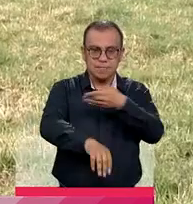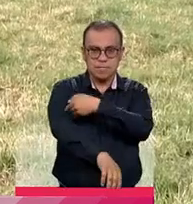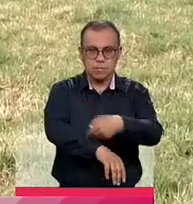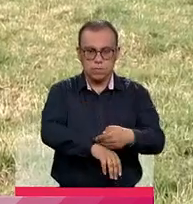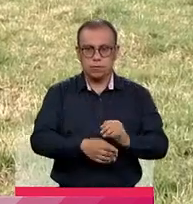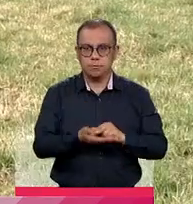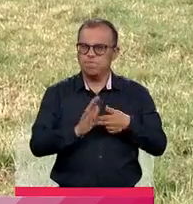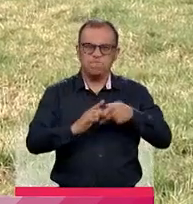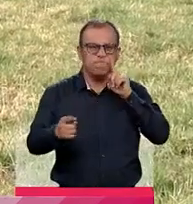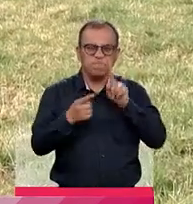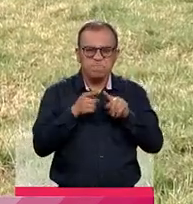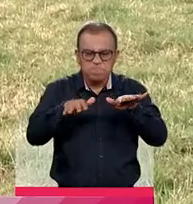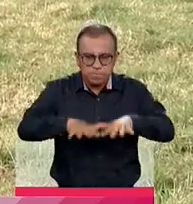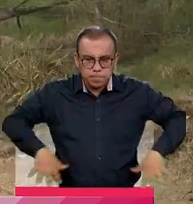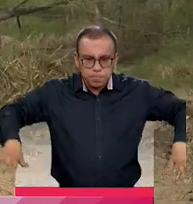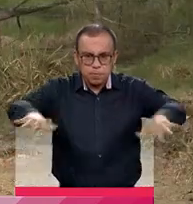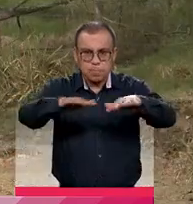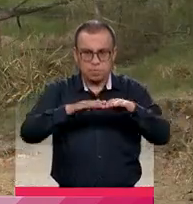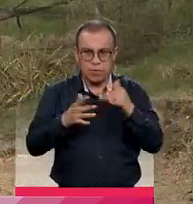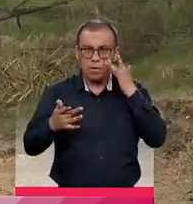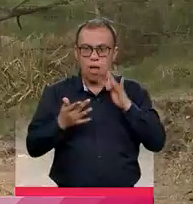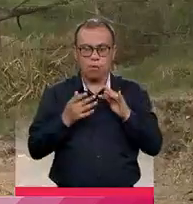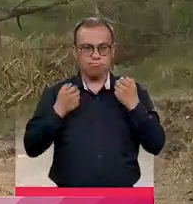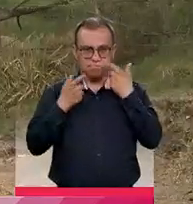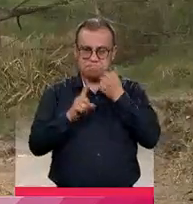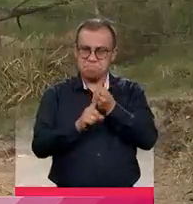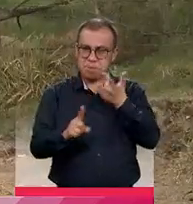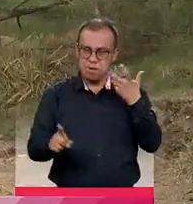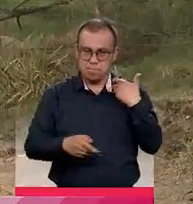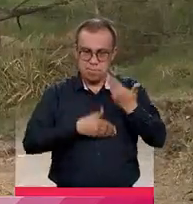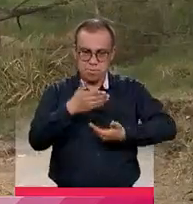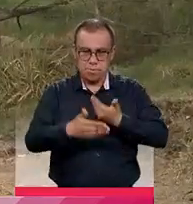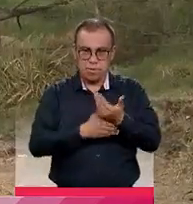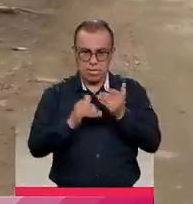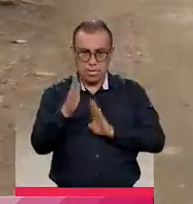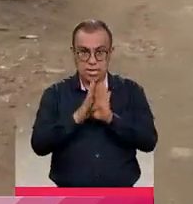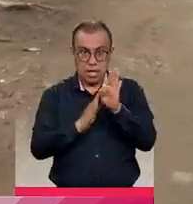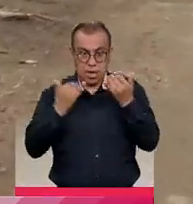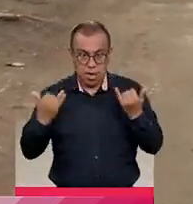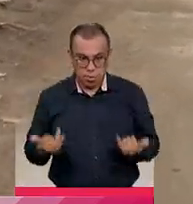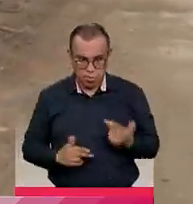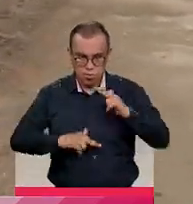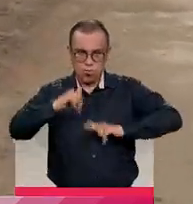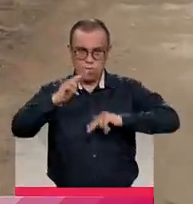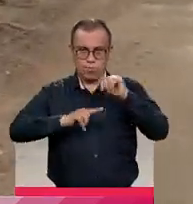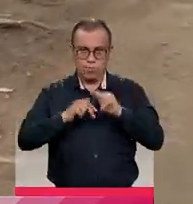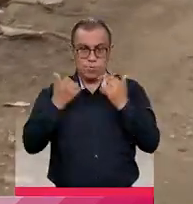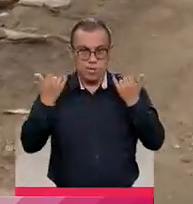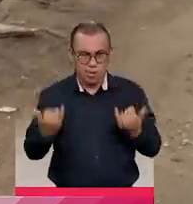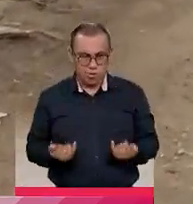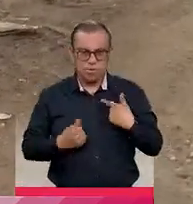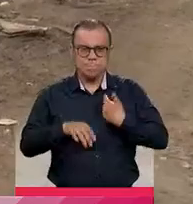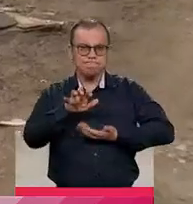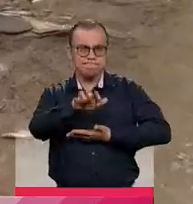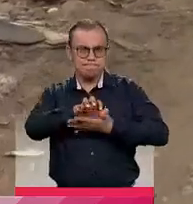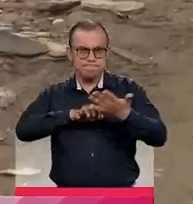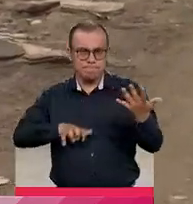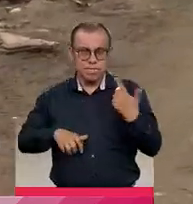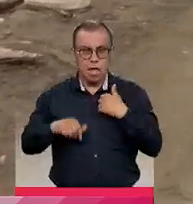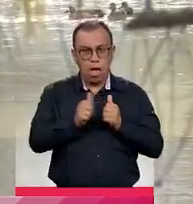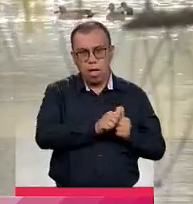Uno de los objetivos de Lagos de Torca está enmarcado dentro del Plan de Desarrollo de la actual administración, que es reducir los grandes